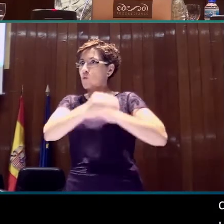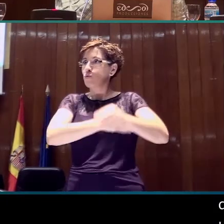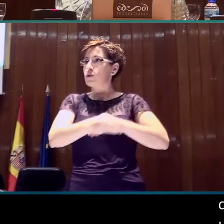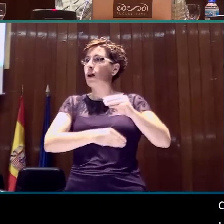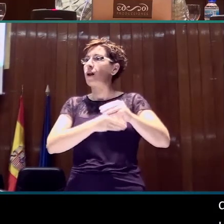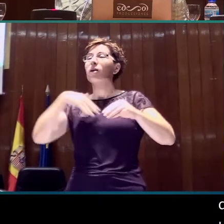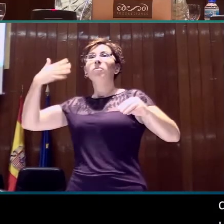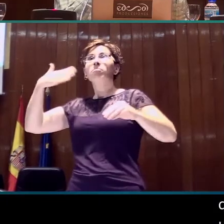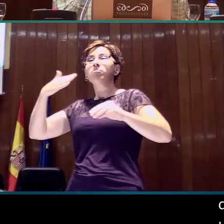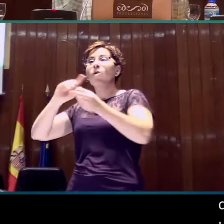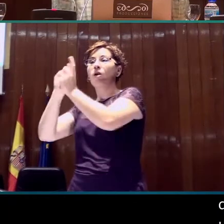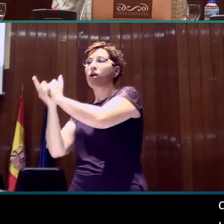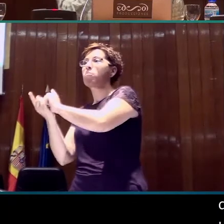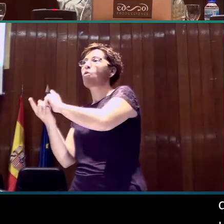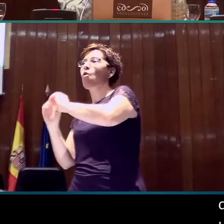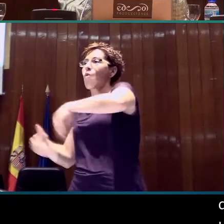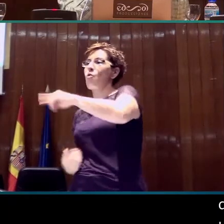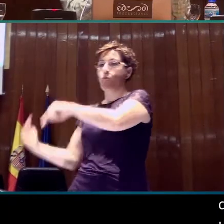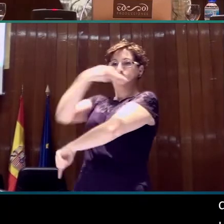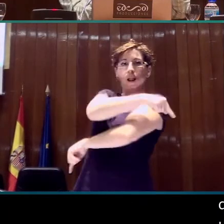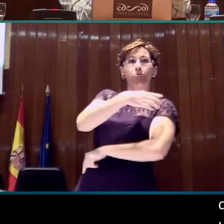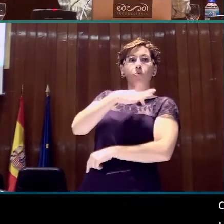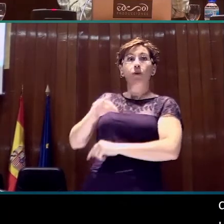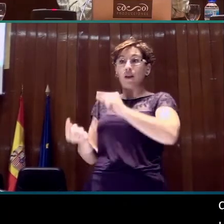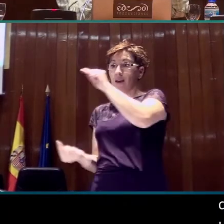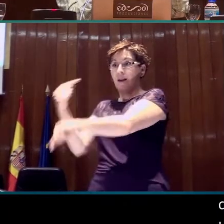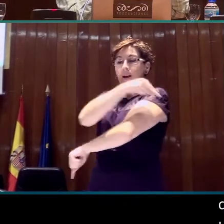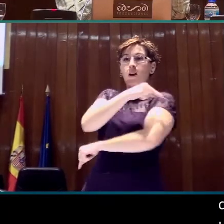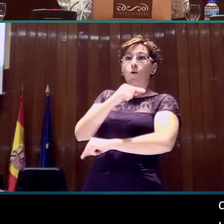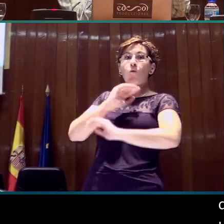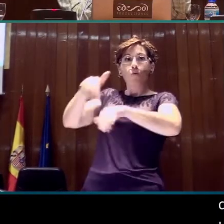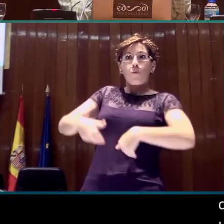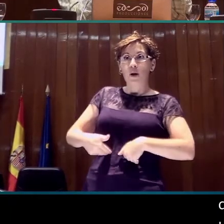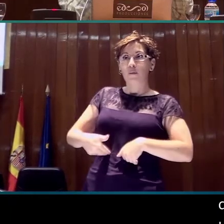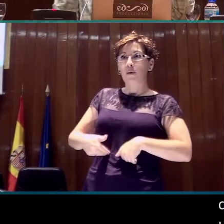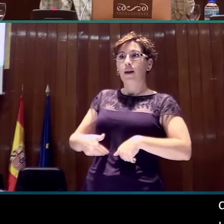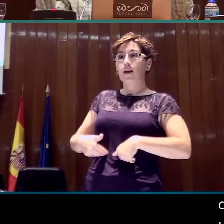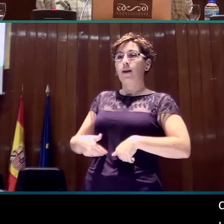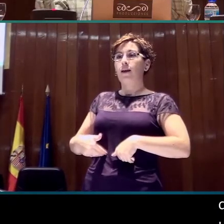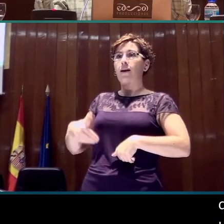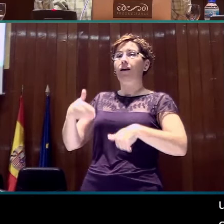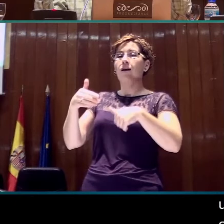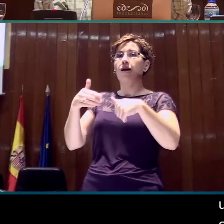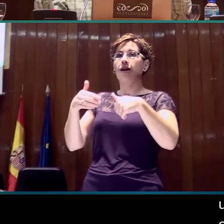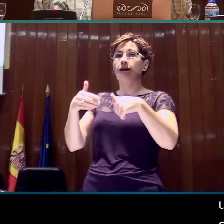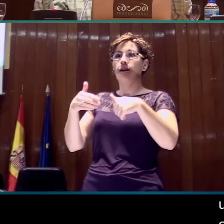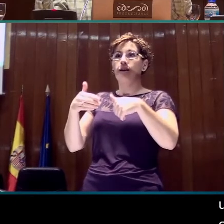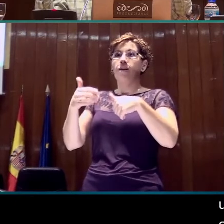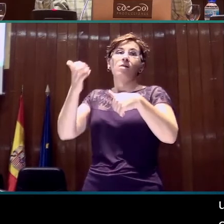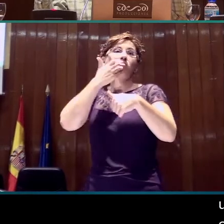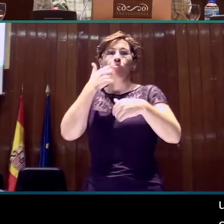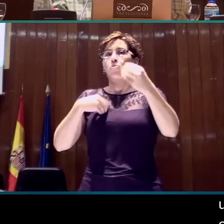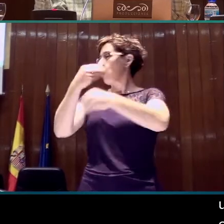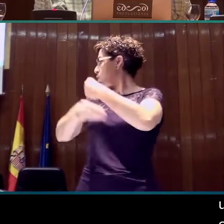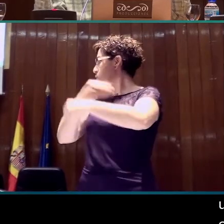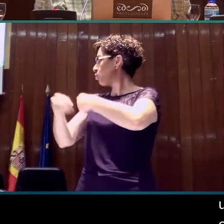elementos y cuando vuelve a ese elemento, aquí no estoy refiriéndome al anular, estoy refiriéndome, pues por ejemplo en este caso, a la